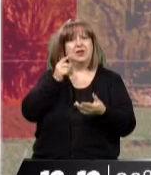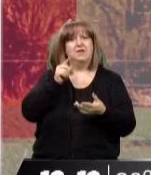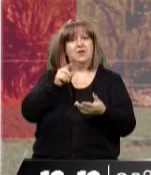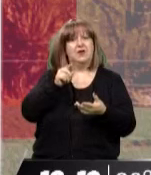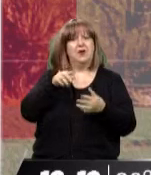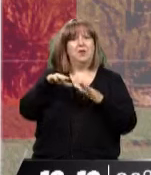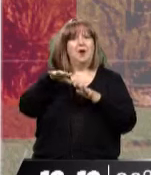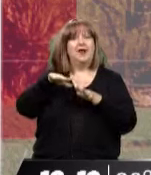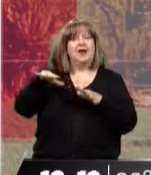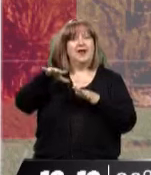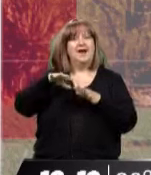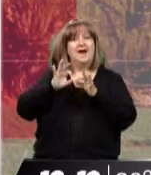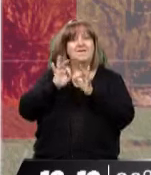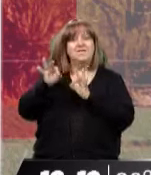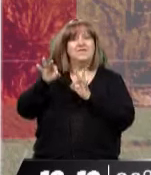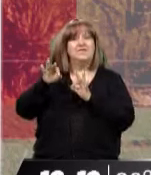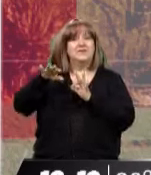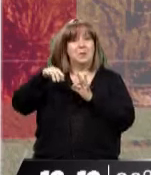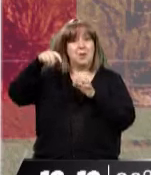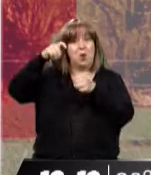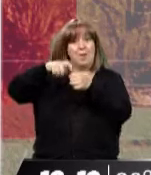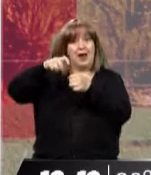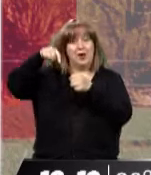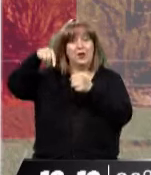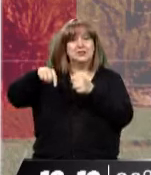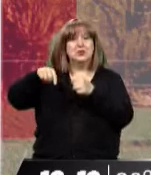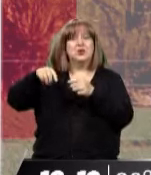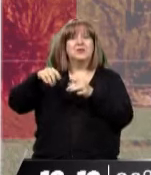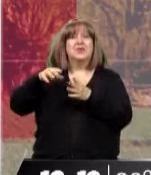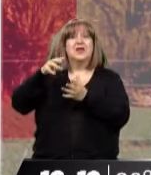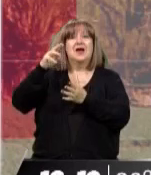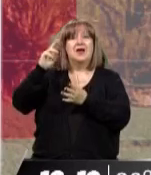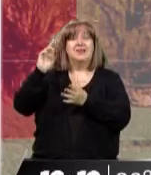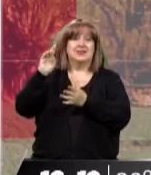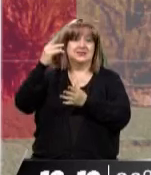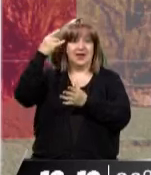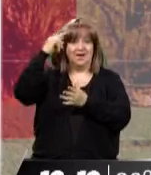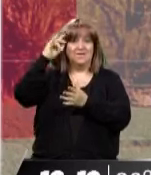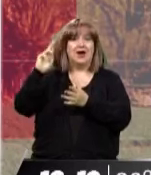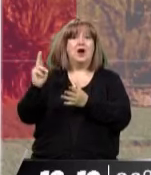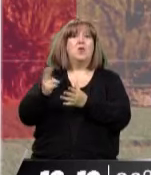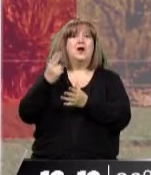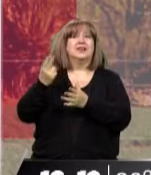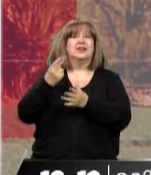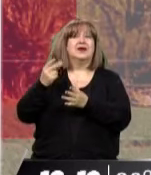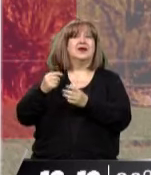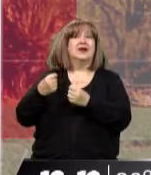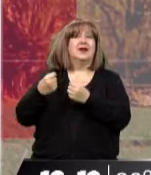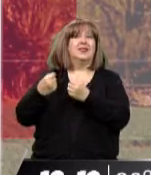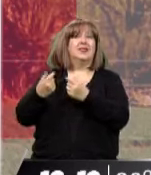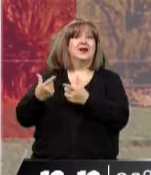de Vaca Muerta, ubicada al sur de Malargue, quedó dentro de las tierras cedidas por la nación a los